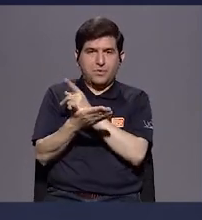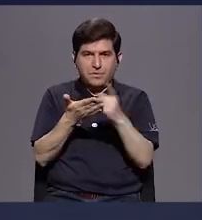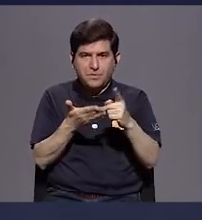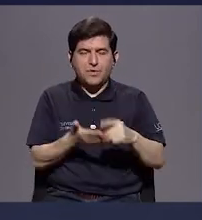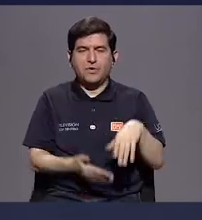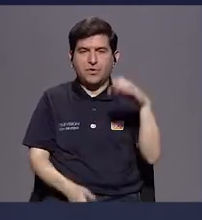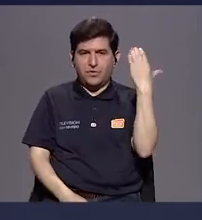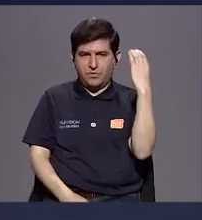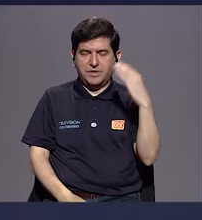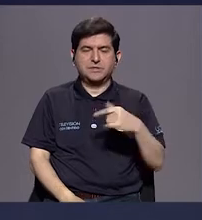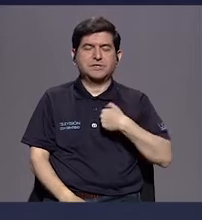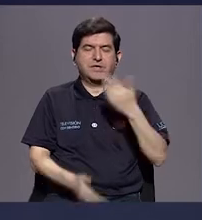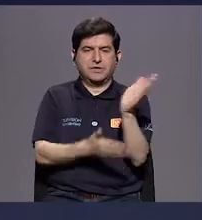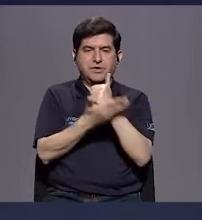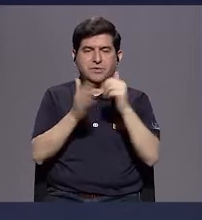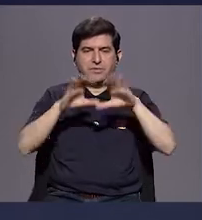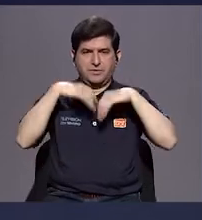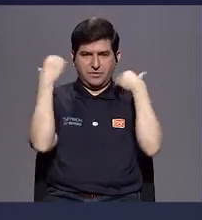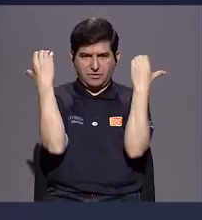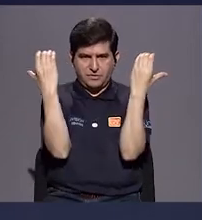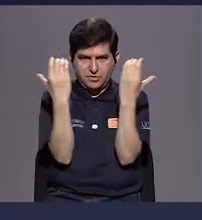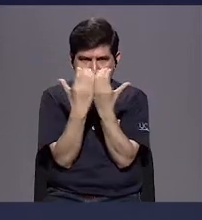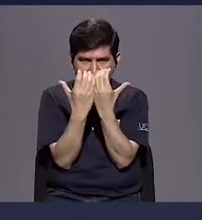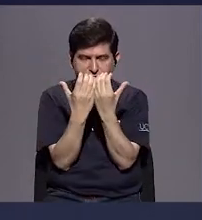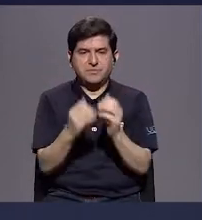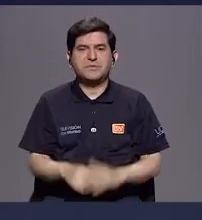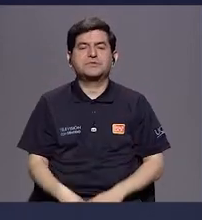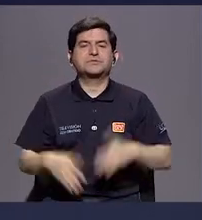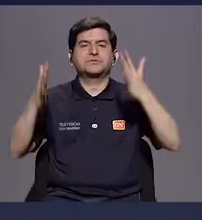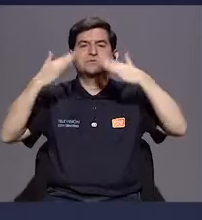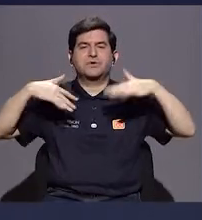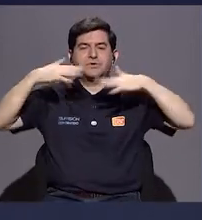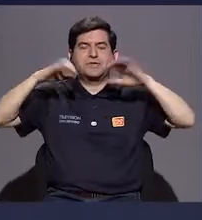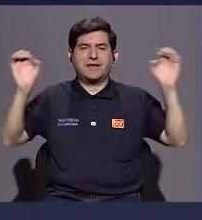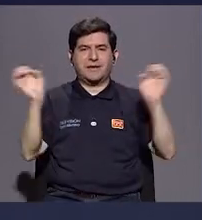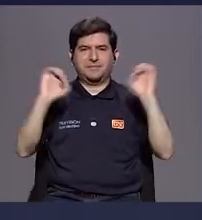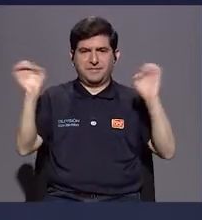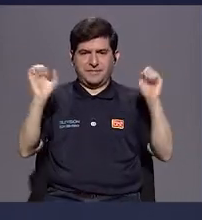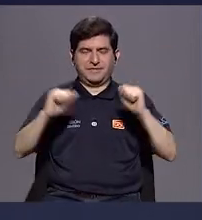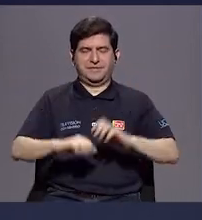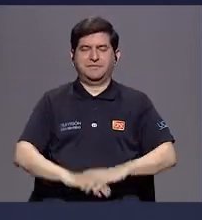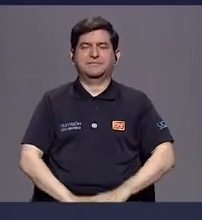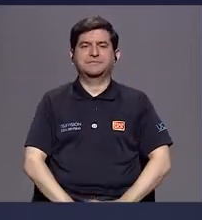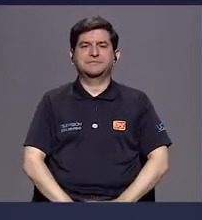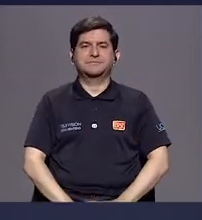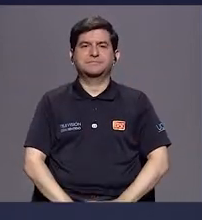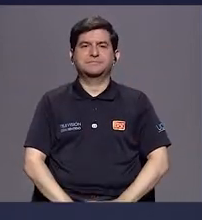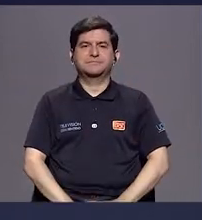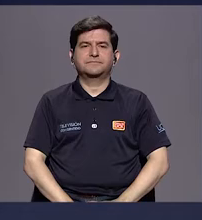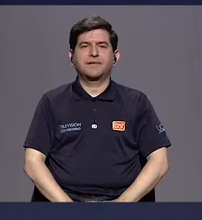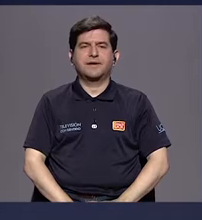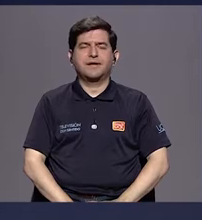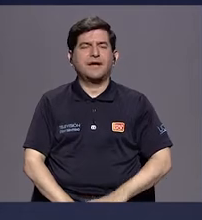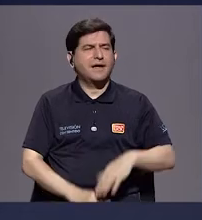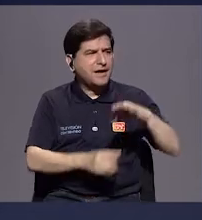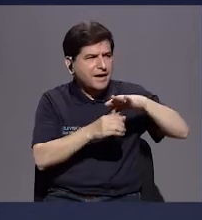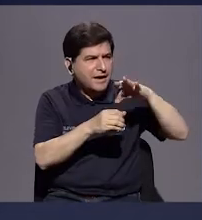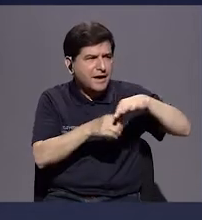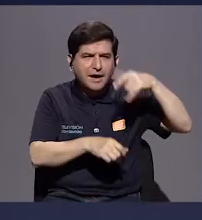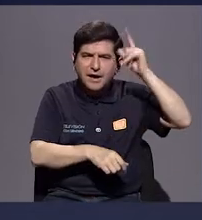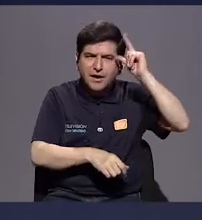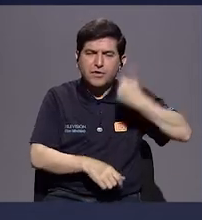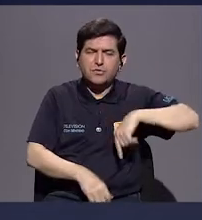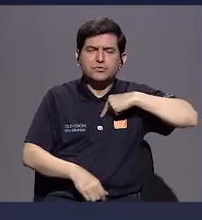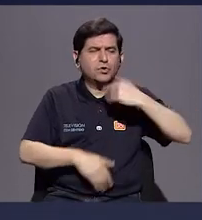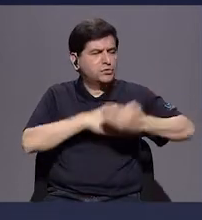Cartago y soy parte de la Comisión de Ambiente y Energía. En cuanto a agropecuarios, hemos estado